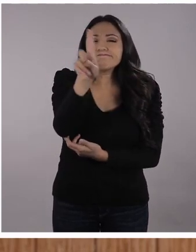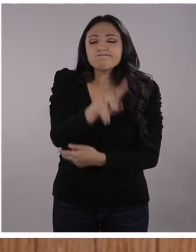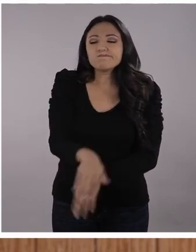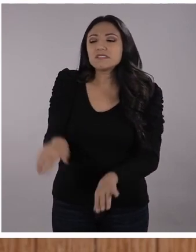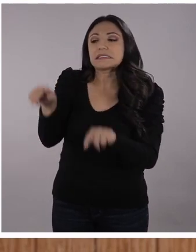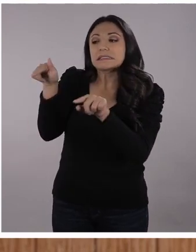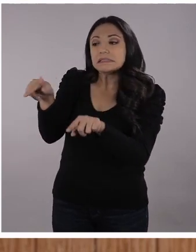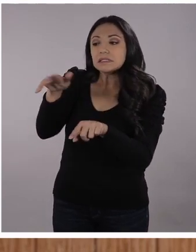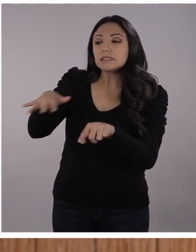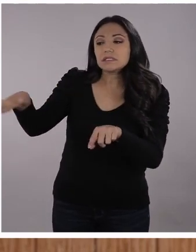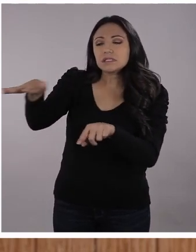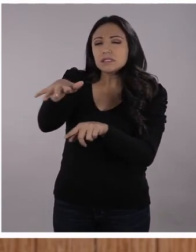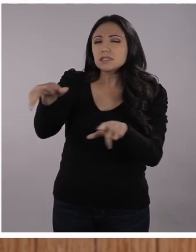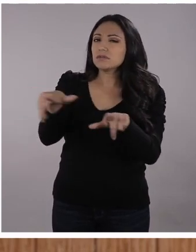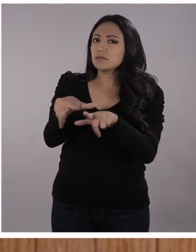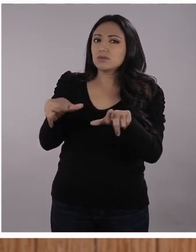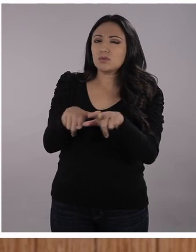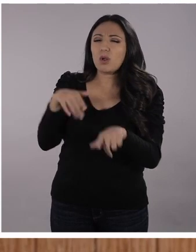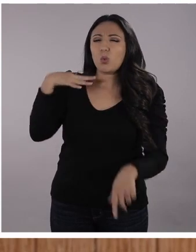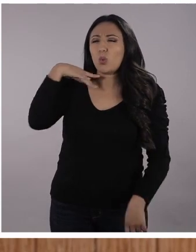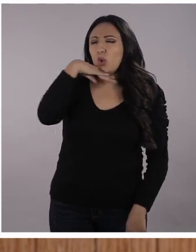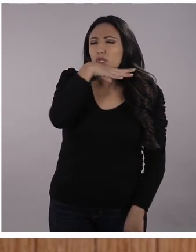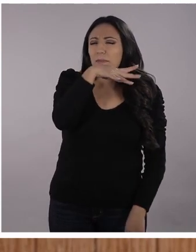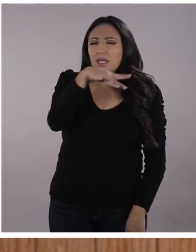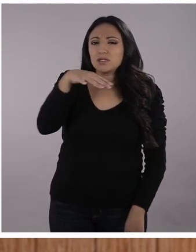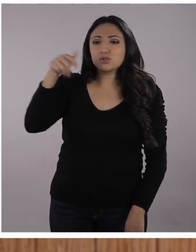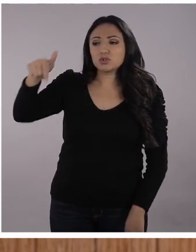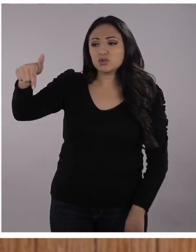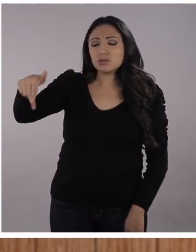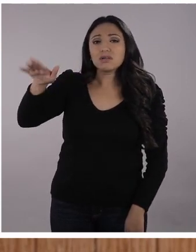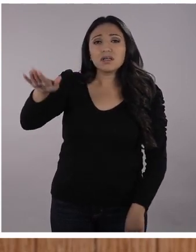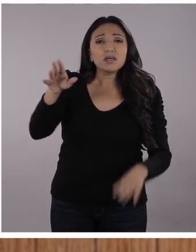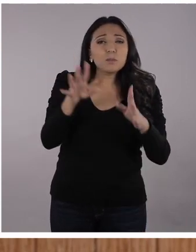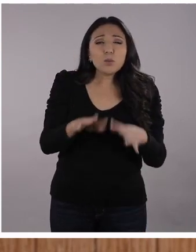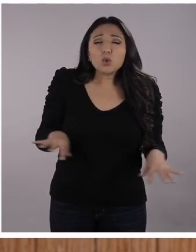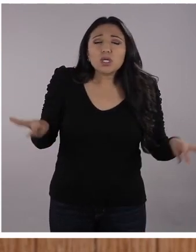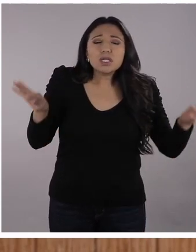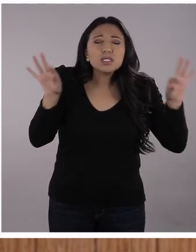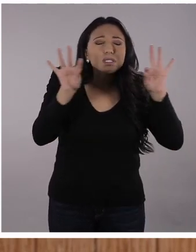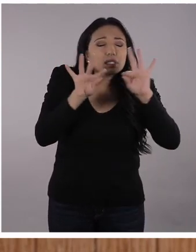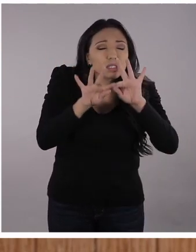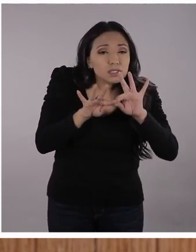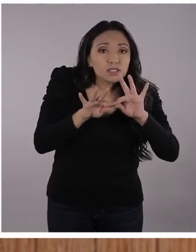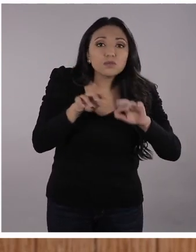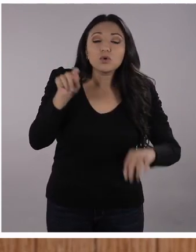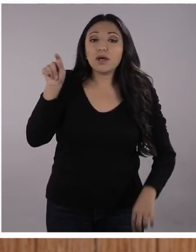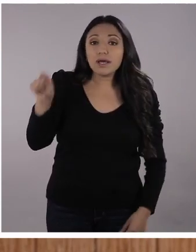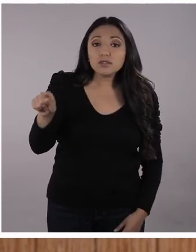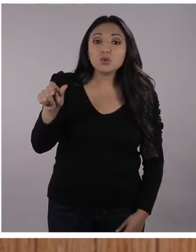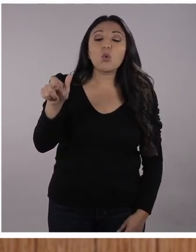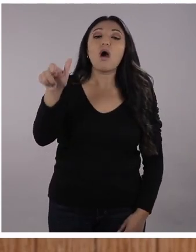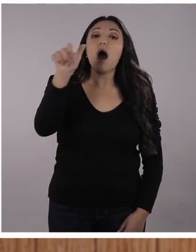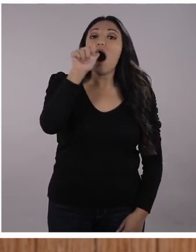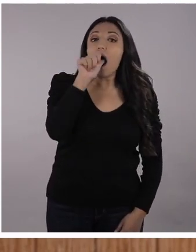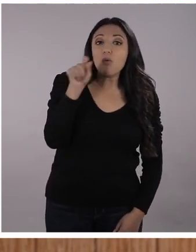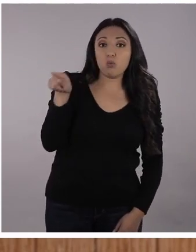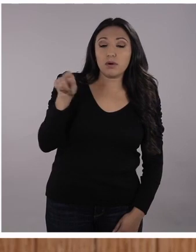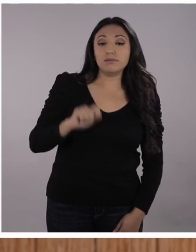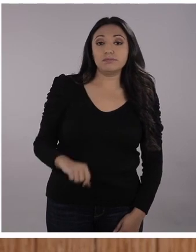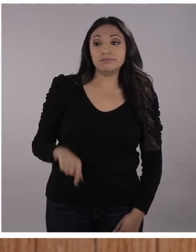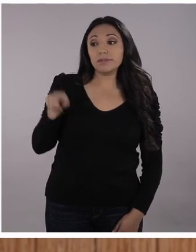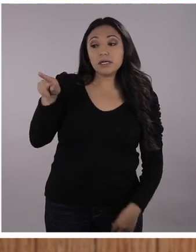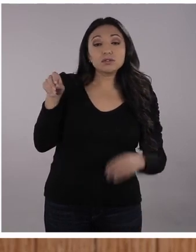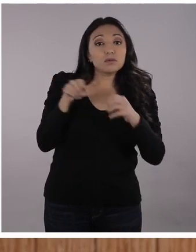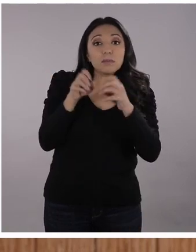inhóspitos y sigamos contaminando este recurso natural que es tan importante, tanto para el